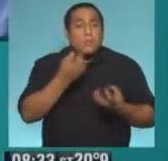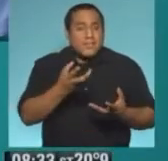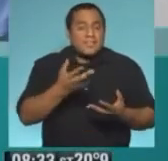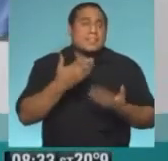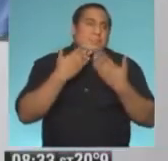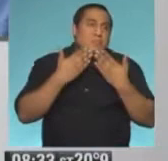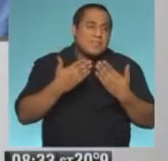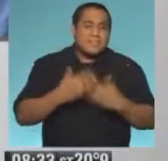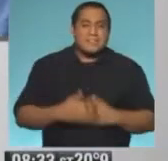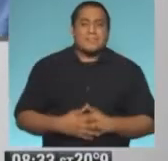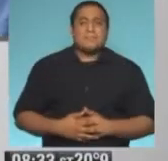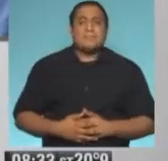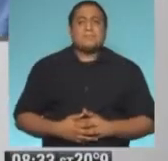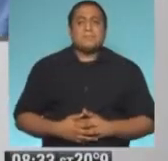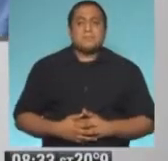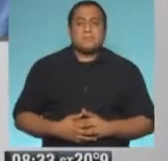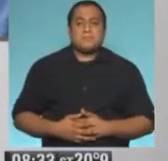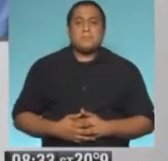Muchas gracias.